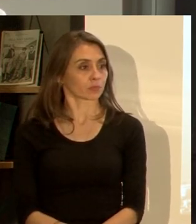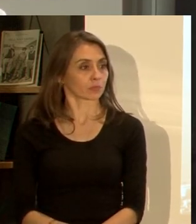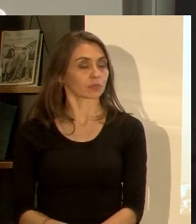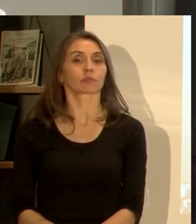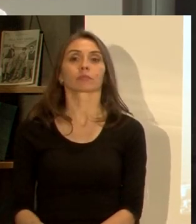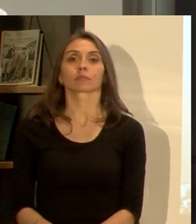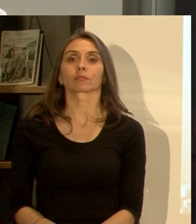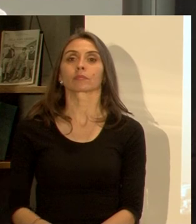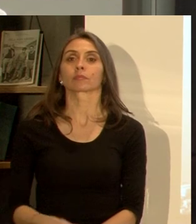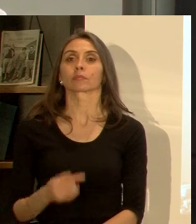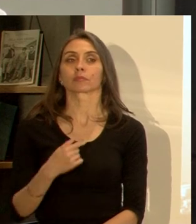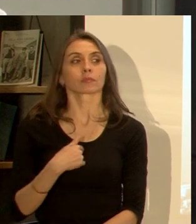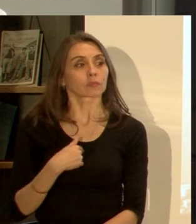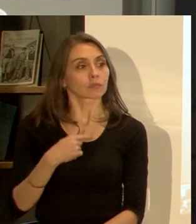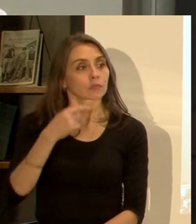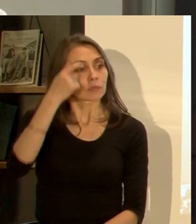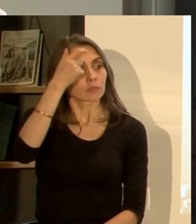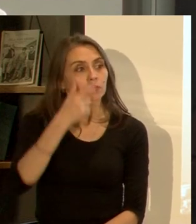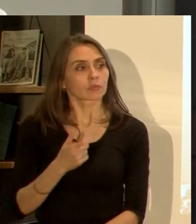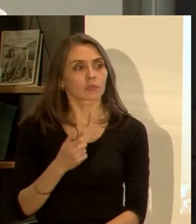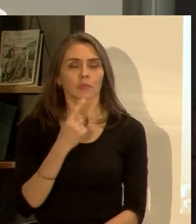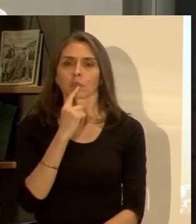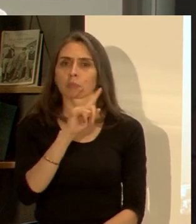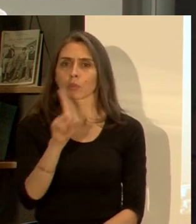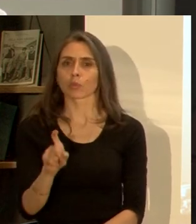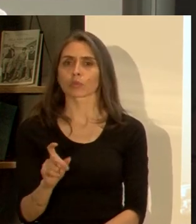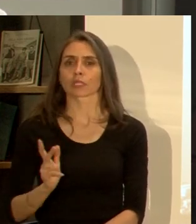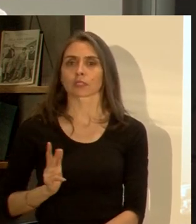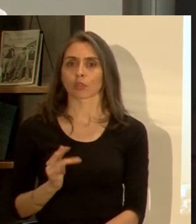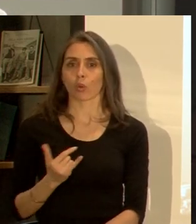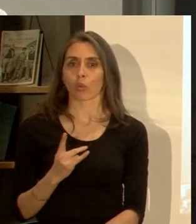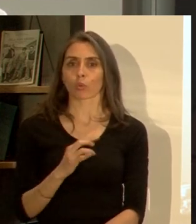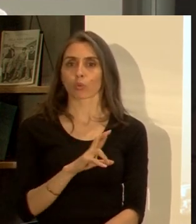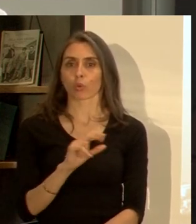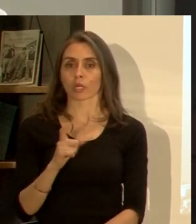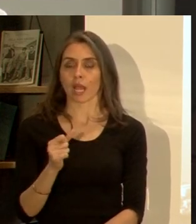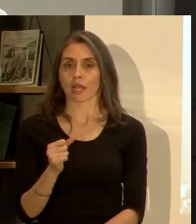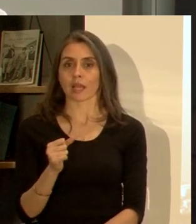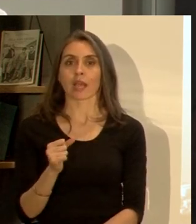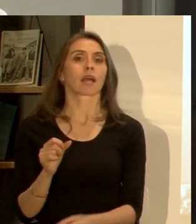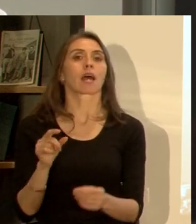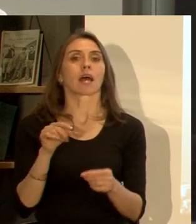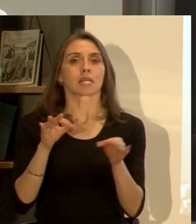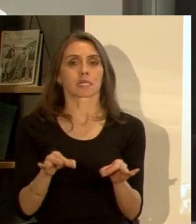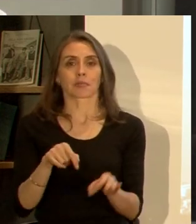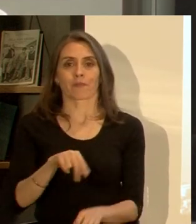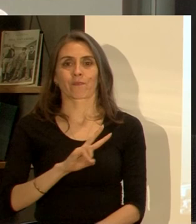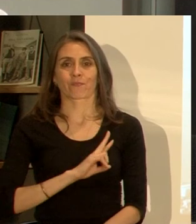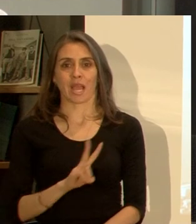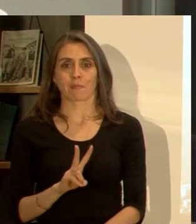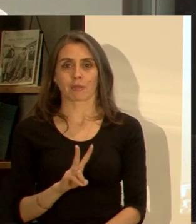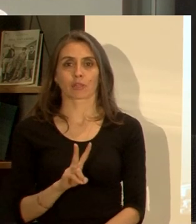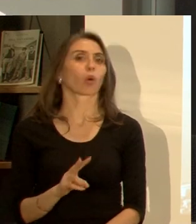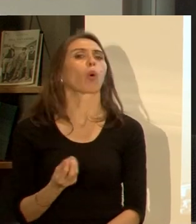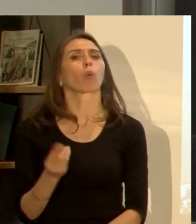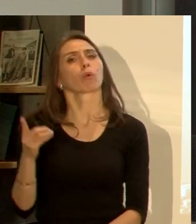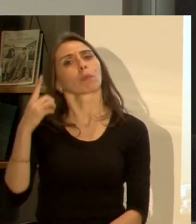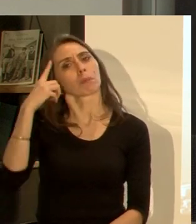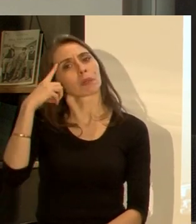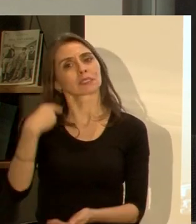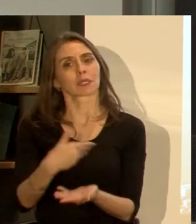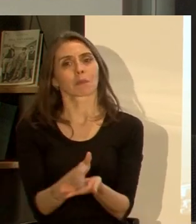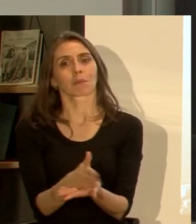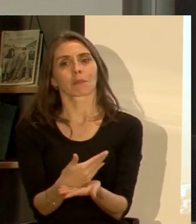hola buenas soy Eric Gieber mi pregunta va para Gonzalo Hondurraga en el caso específico de Valparaíso ¿cómo consideras tú que la